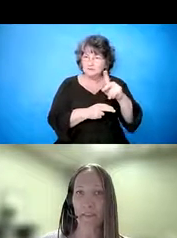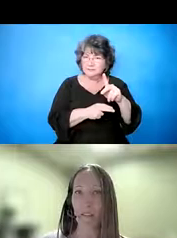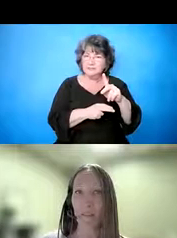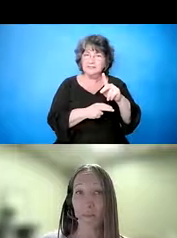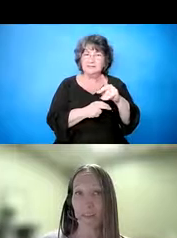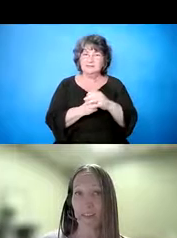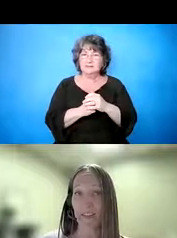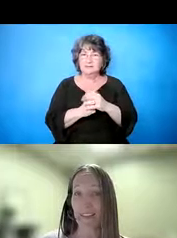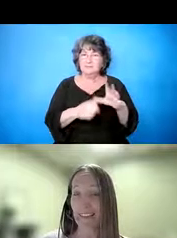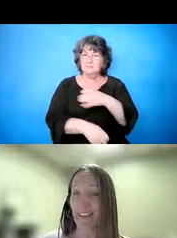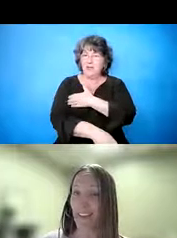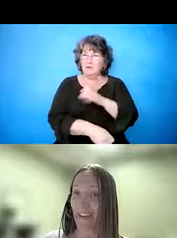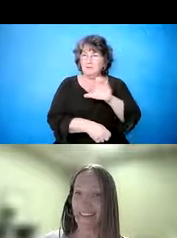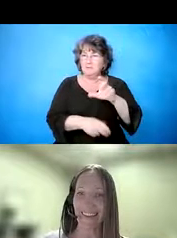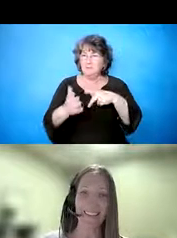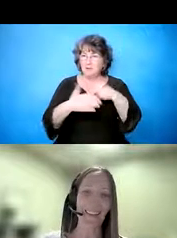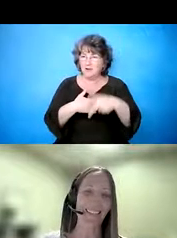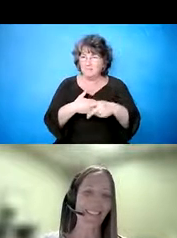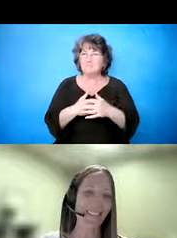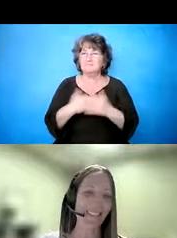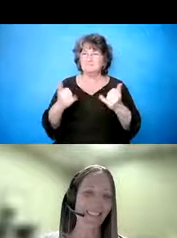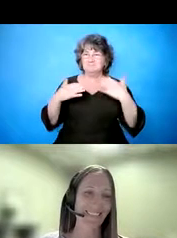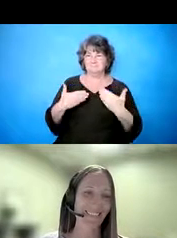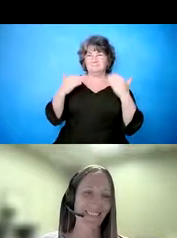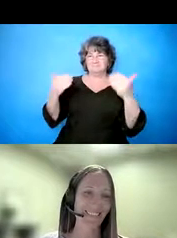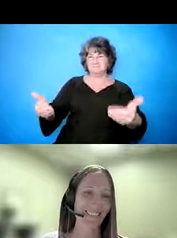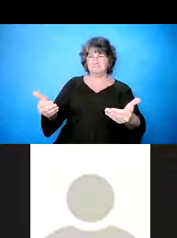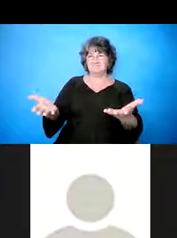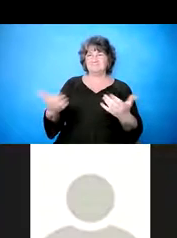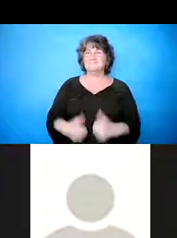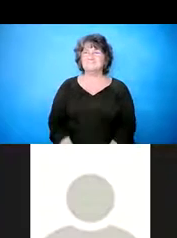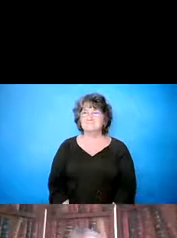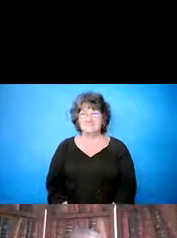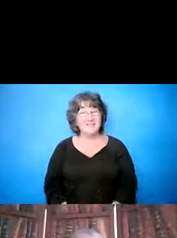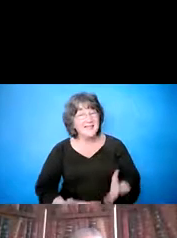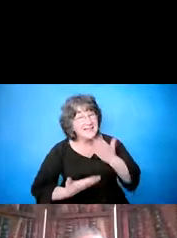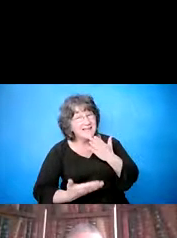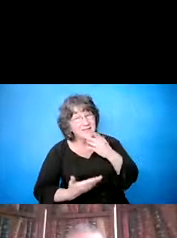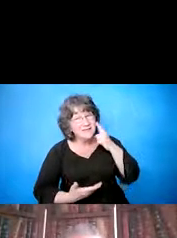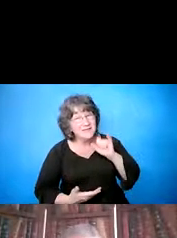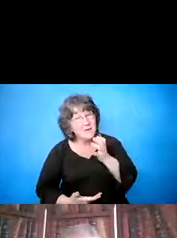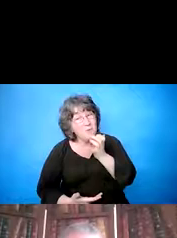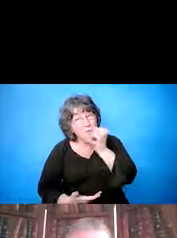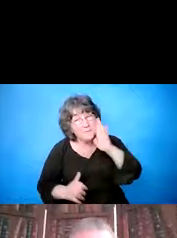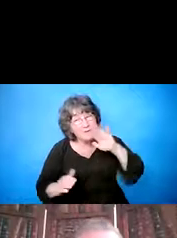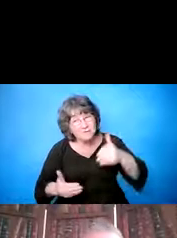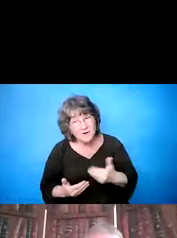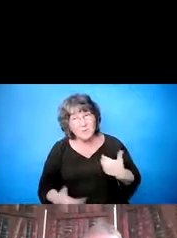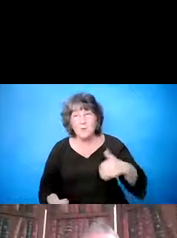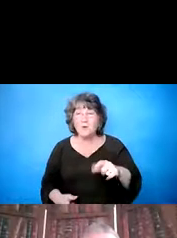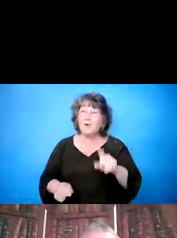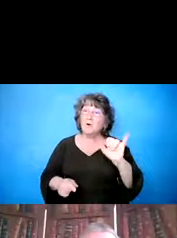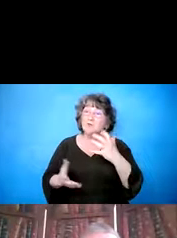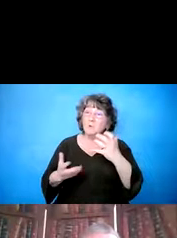Cerebral Palsy of Inland Empire. Gracias, Jason, por estar aquí. Así que ahora, tómalo. Gracias, Amber, por